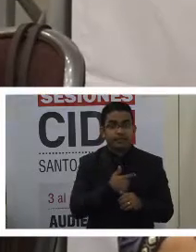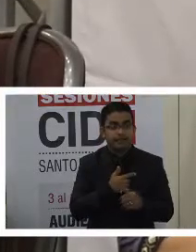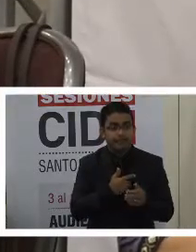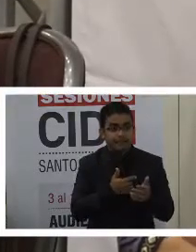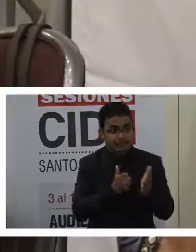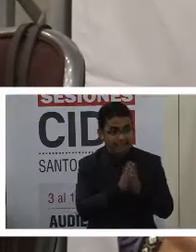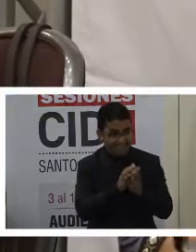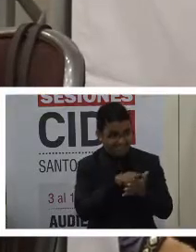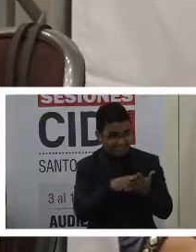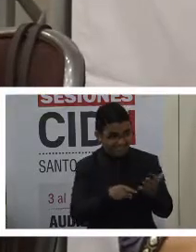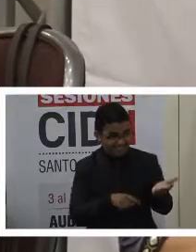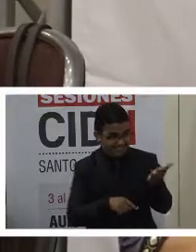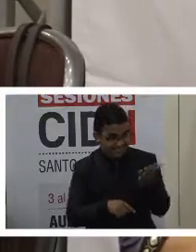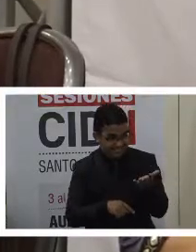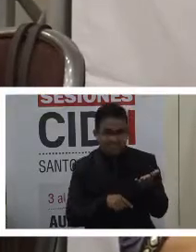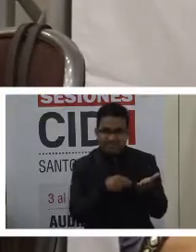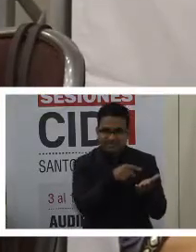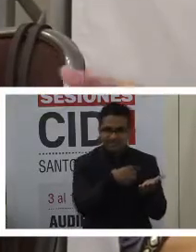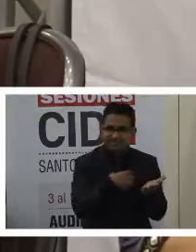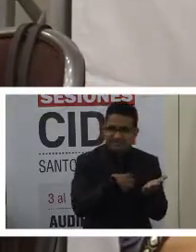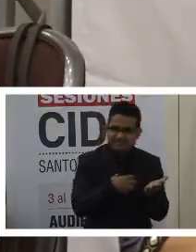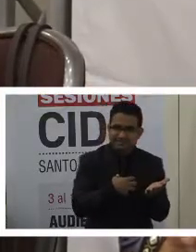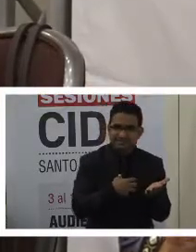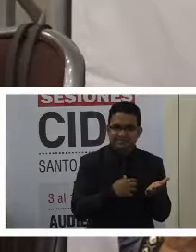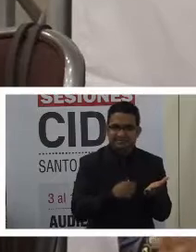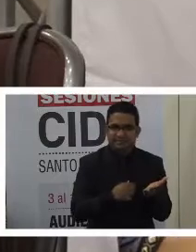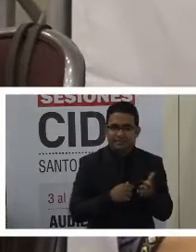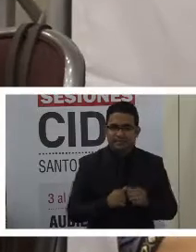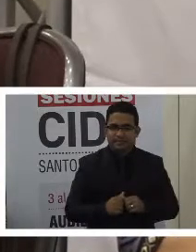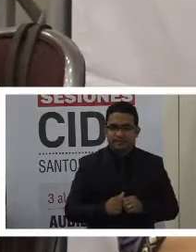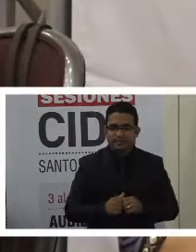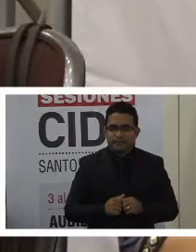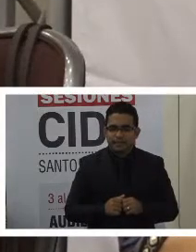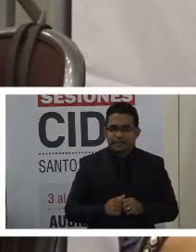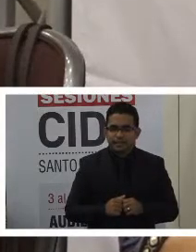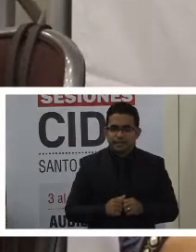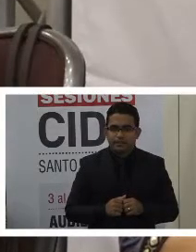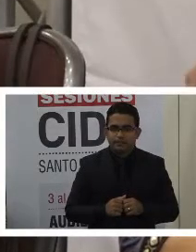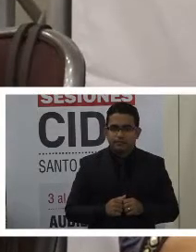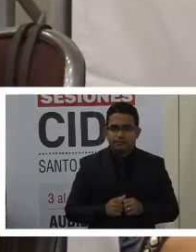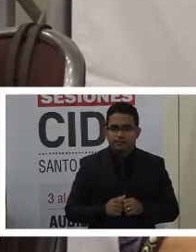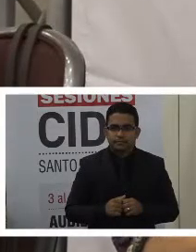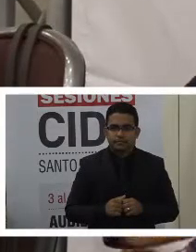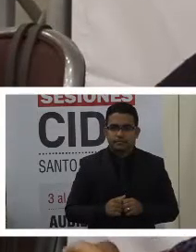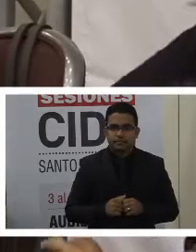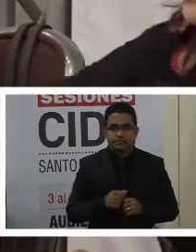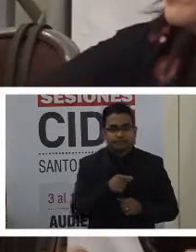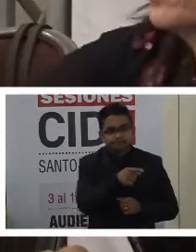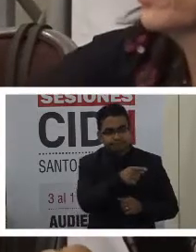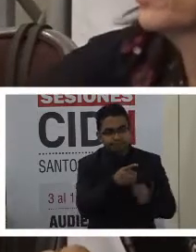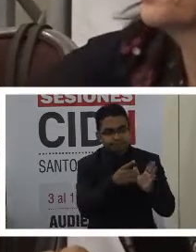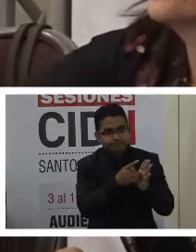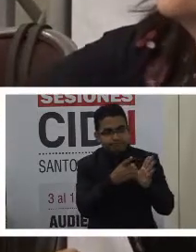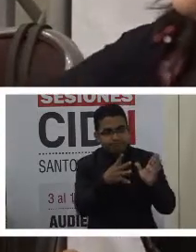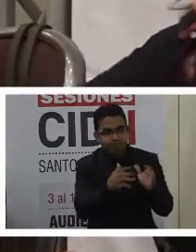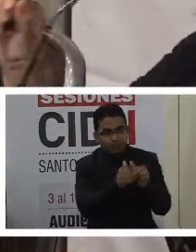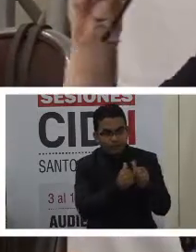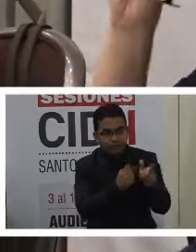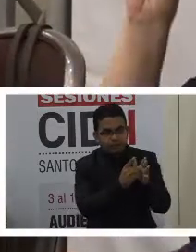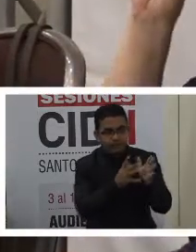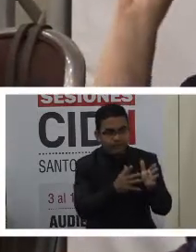la sociedad civil, particularmente en personas en una situación de